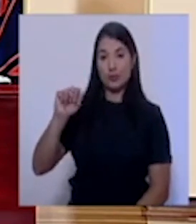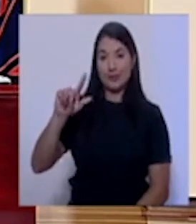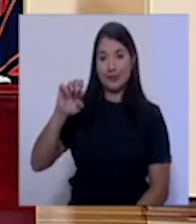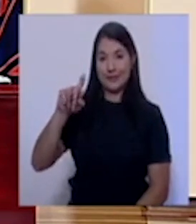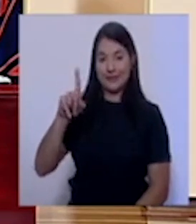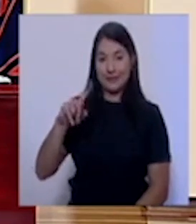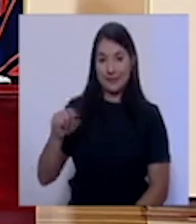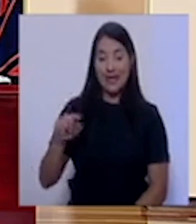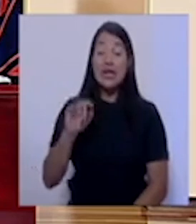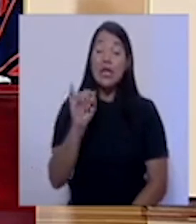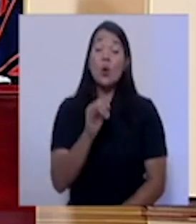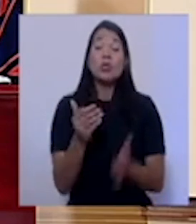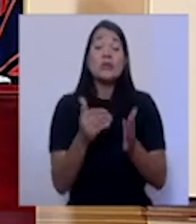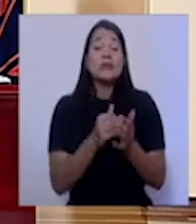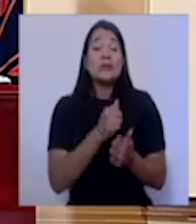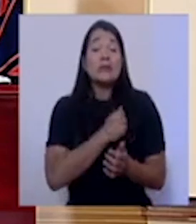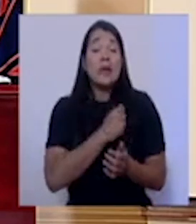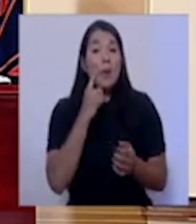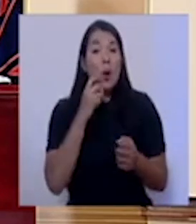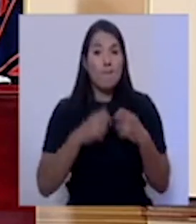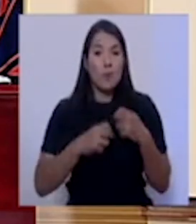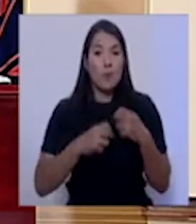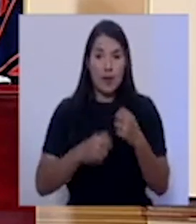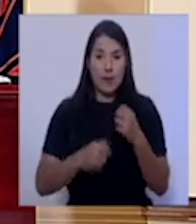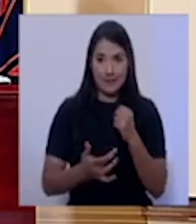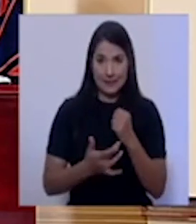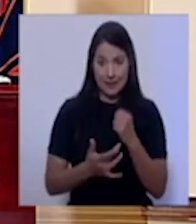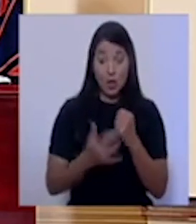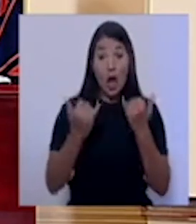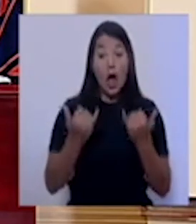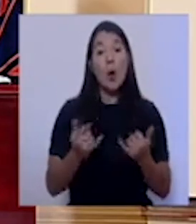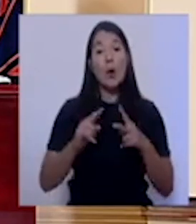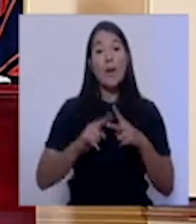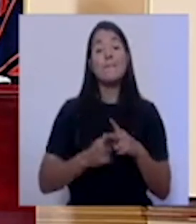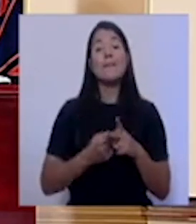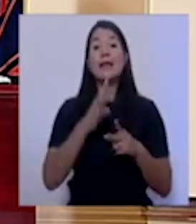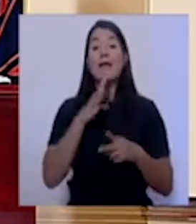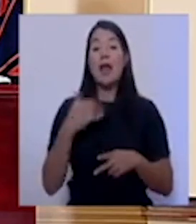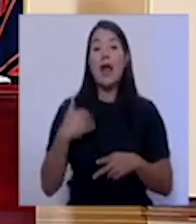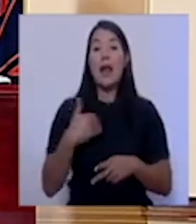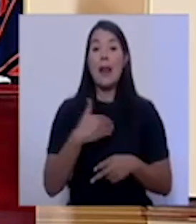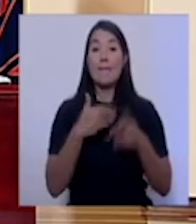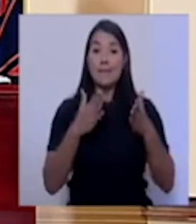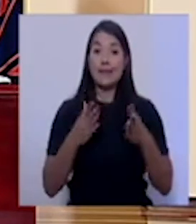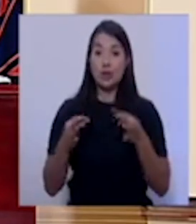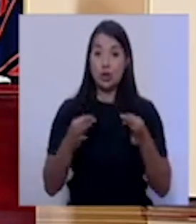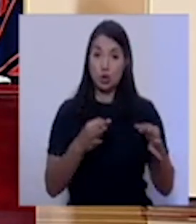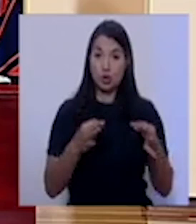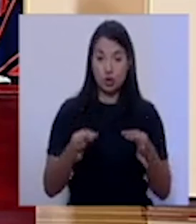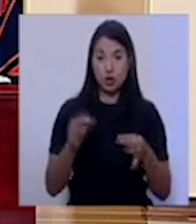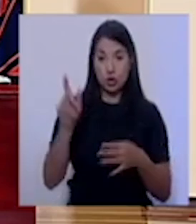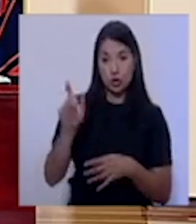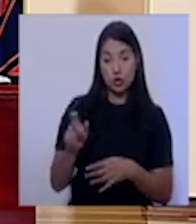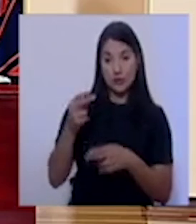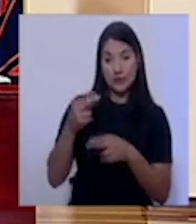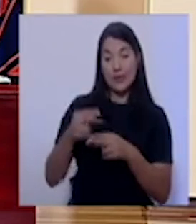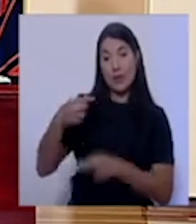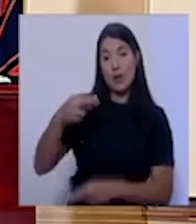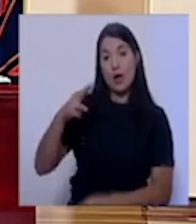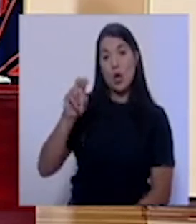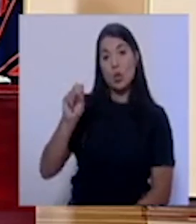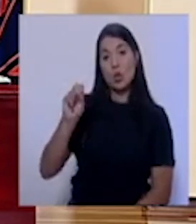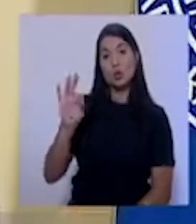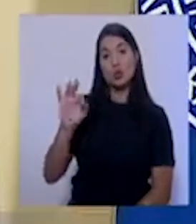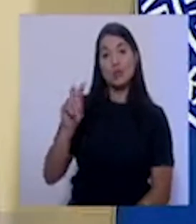disculpas por los problemas técnicos. A continuación escucharemos al ministro de Turismo, el señor Gustavo Segura. Muy buenas tardes, don Gustavo.